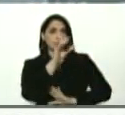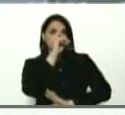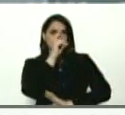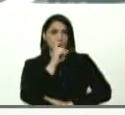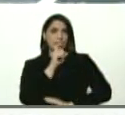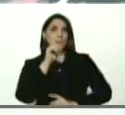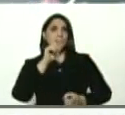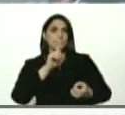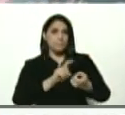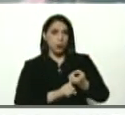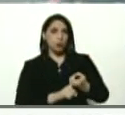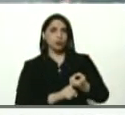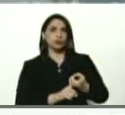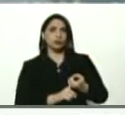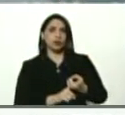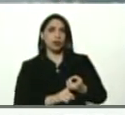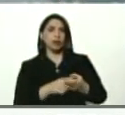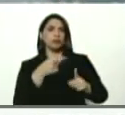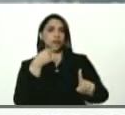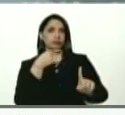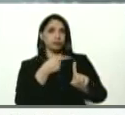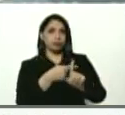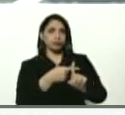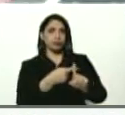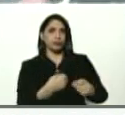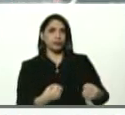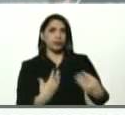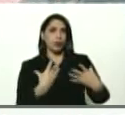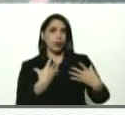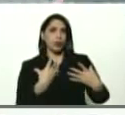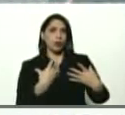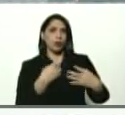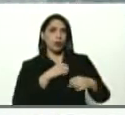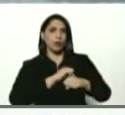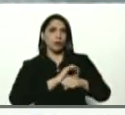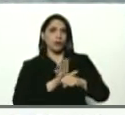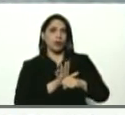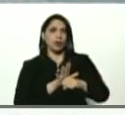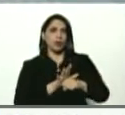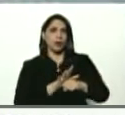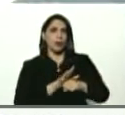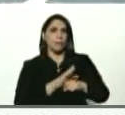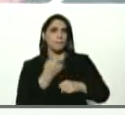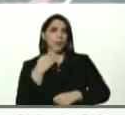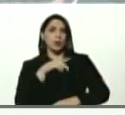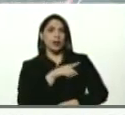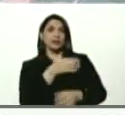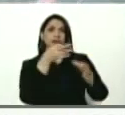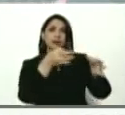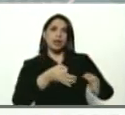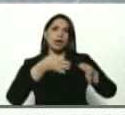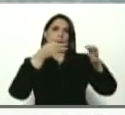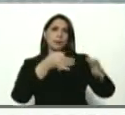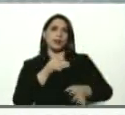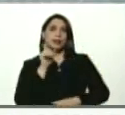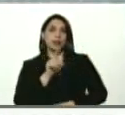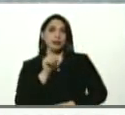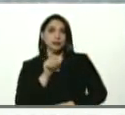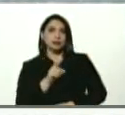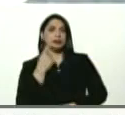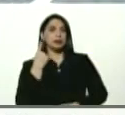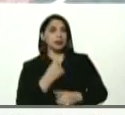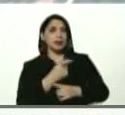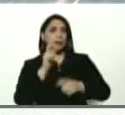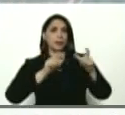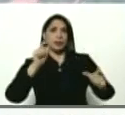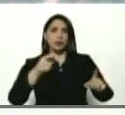esposa de un paciente positivo de COVID-19. Por eso siempre la necesidad de que los pacientes